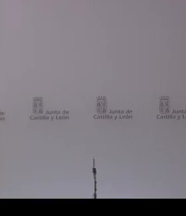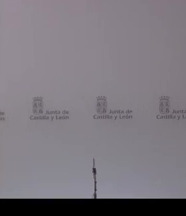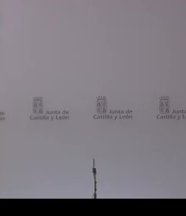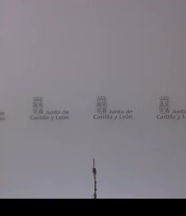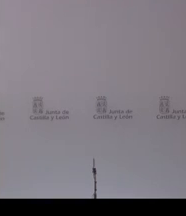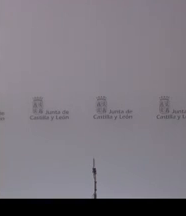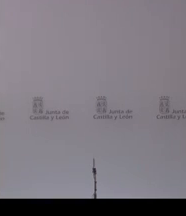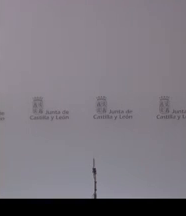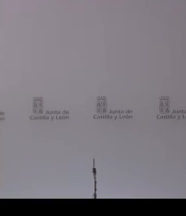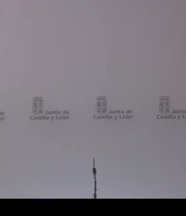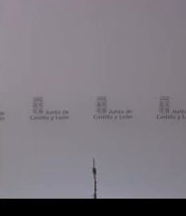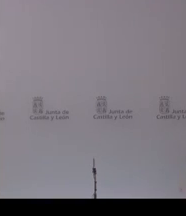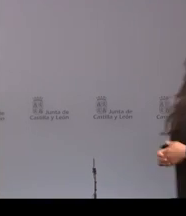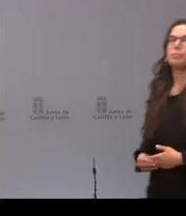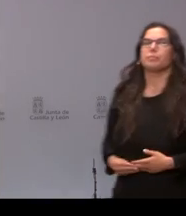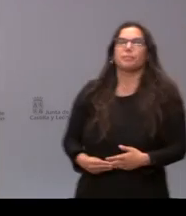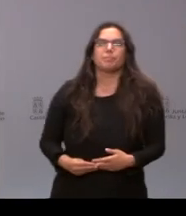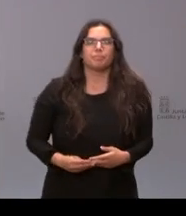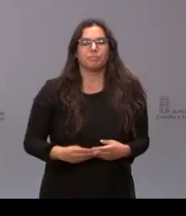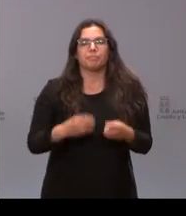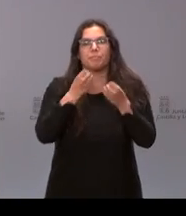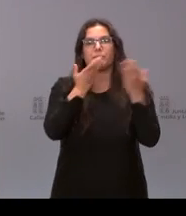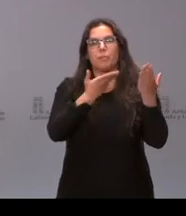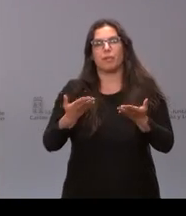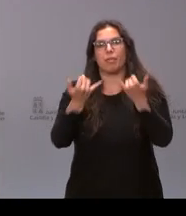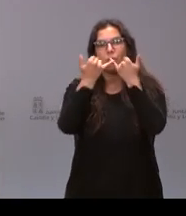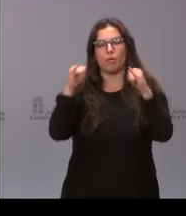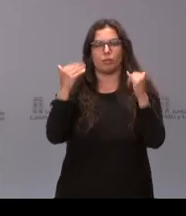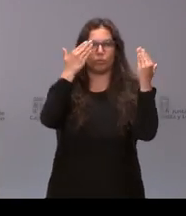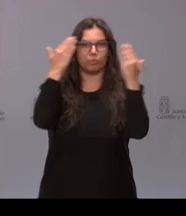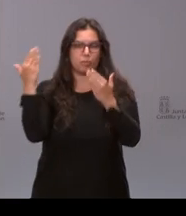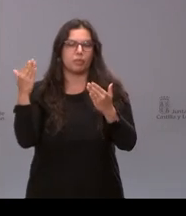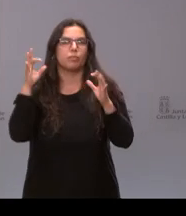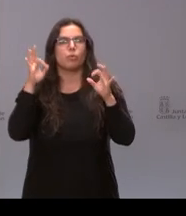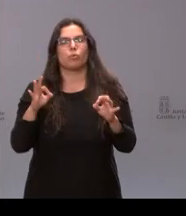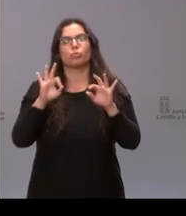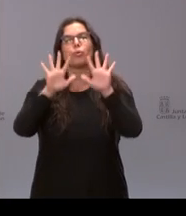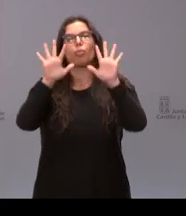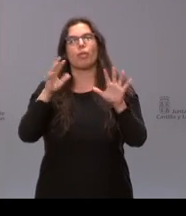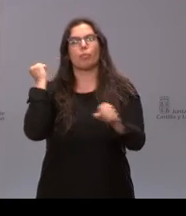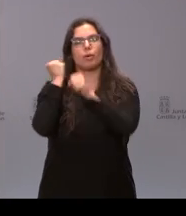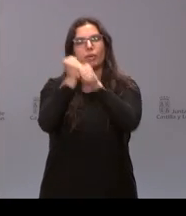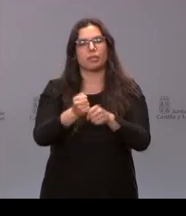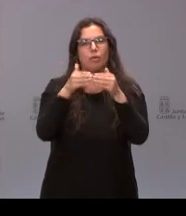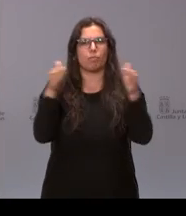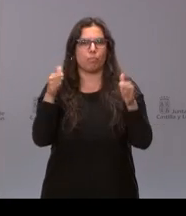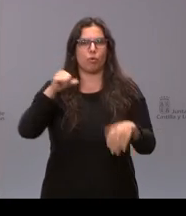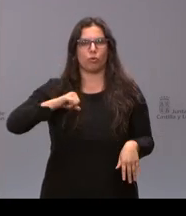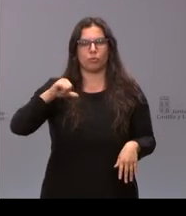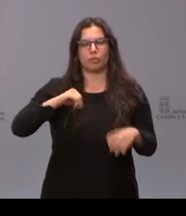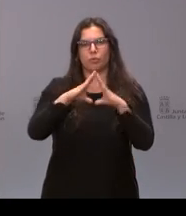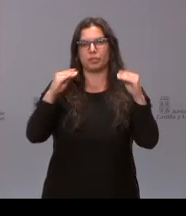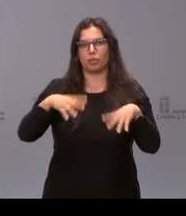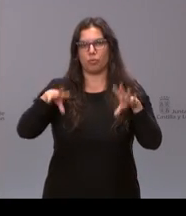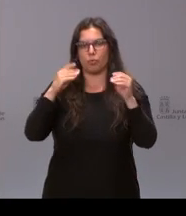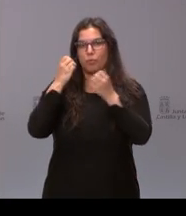El décimo aniversario de la apertura del Hospital Universitario de Burgos. Damos la bienvenida al presidente de la Junta de Castilla